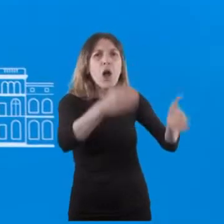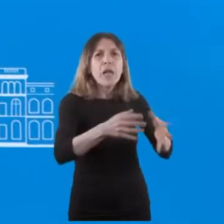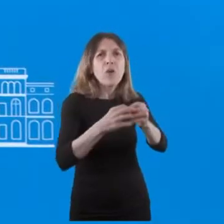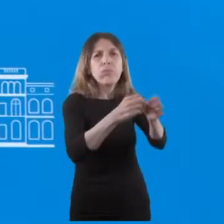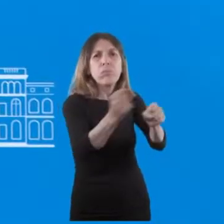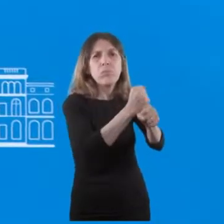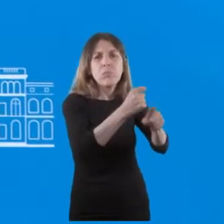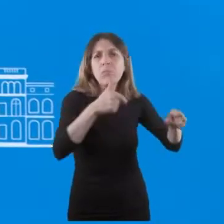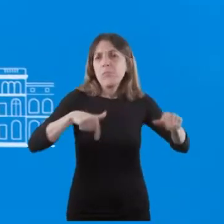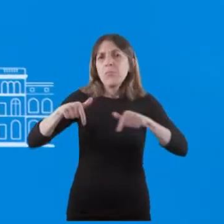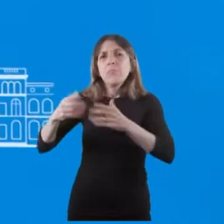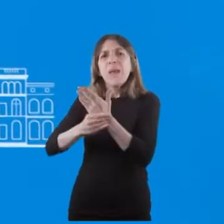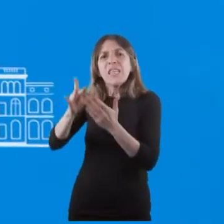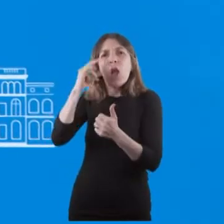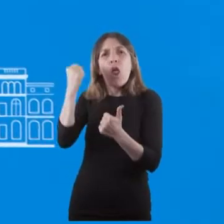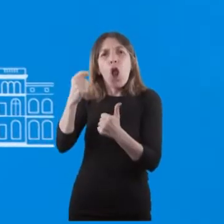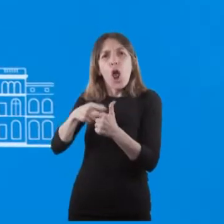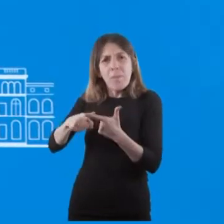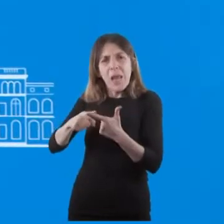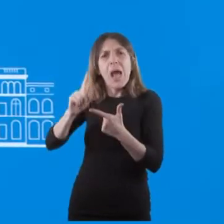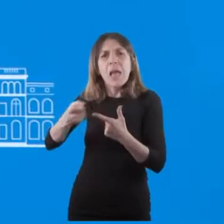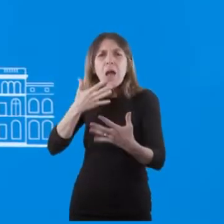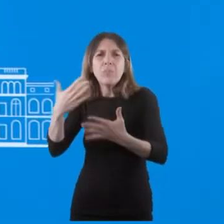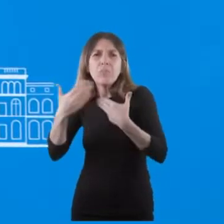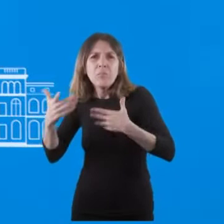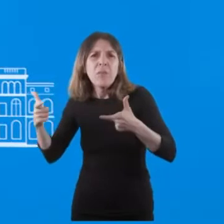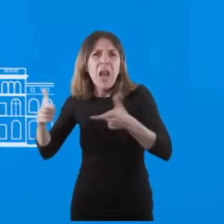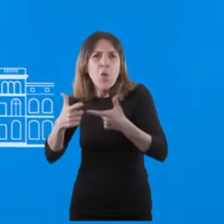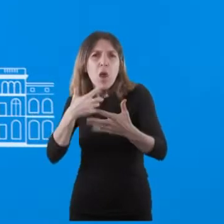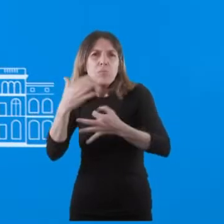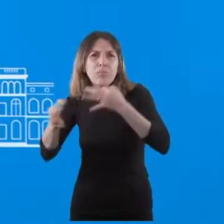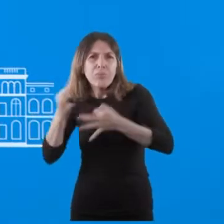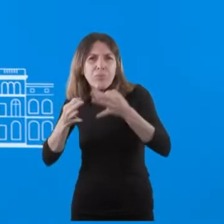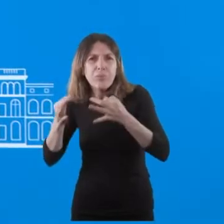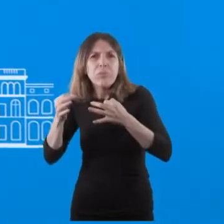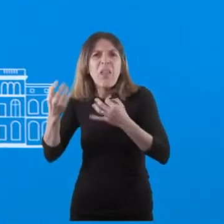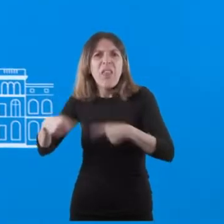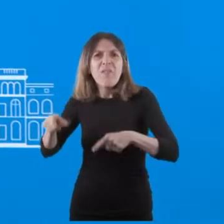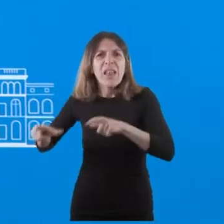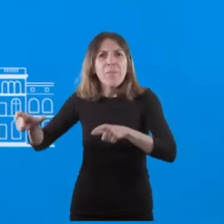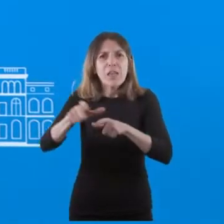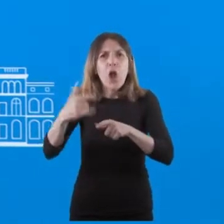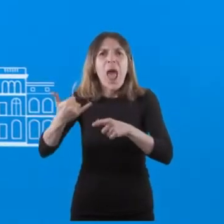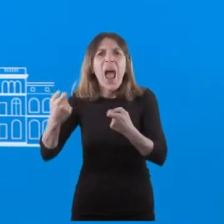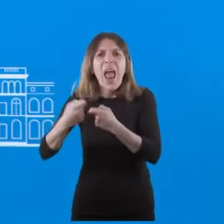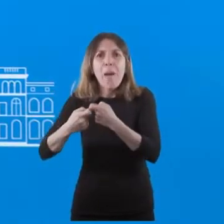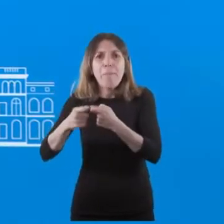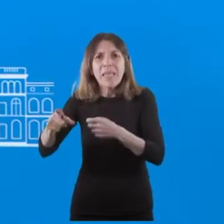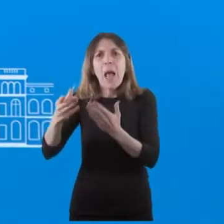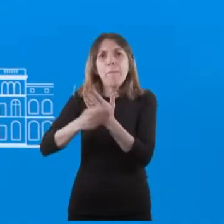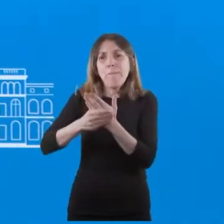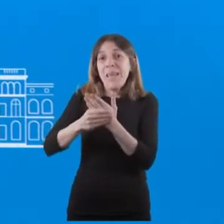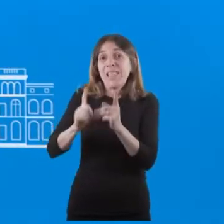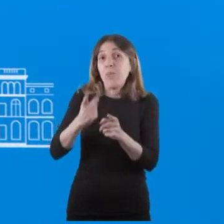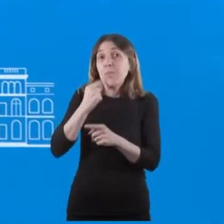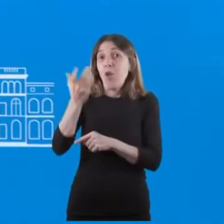trabajando, se está trabajando en el Ministerio de Economía, se está conversando con diferentes actores y la cantidad de empresas, como dijo el Ministro el otro día